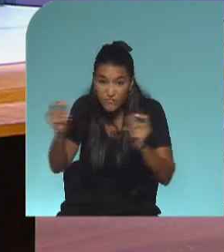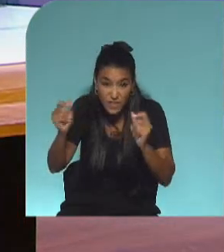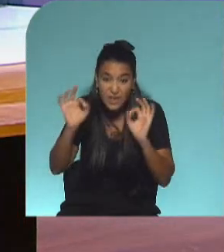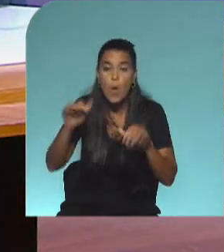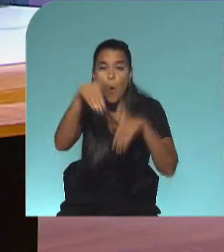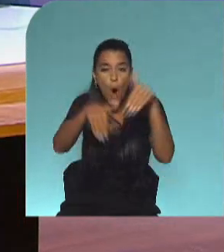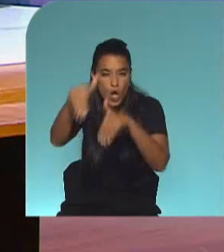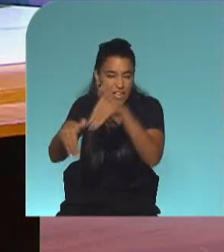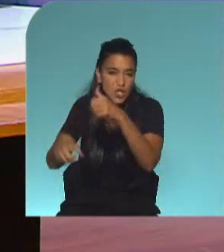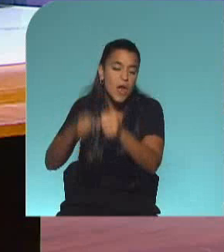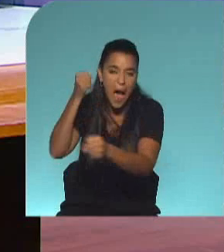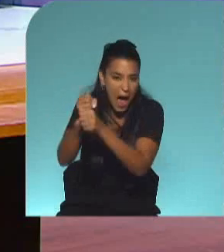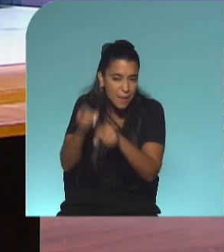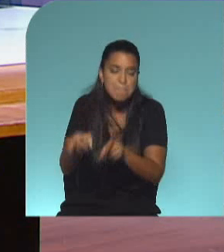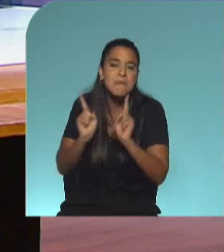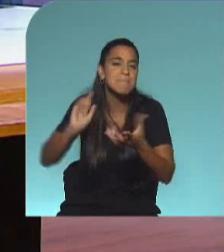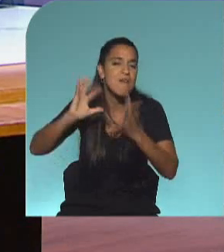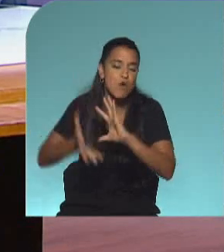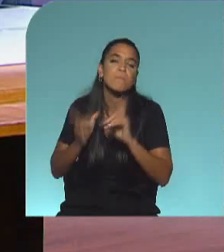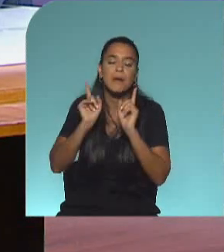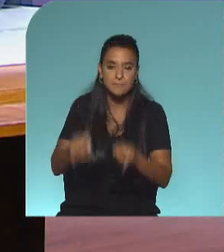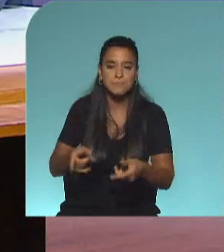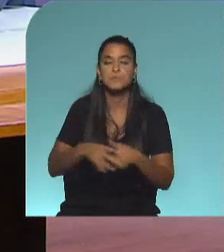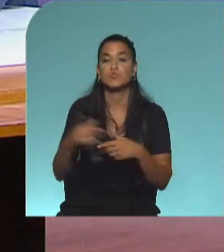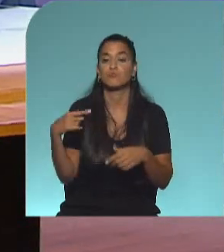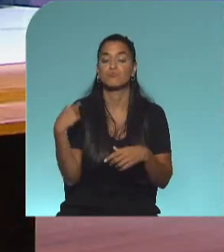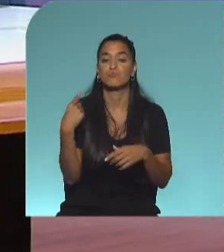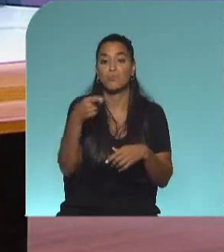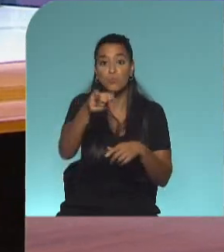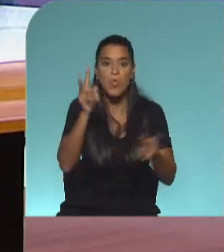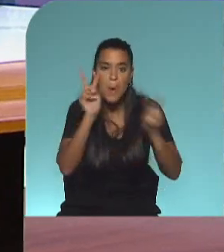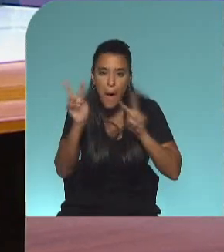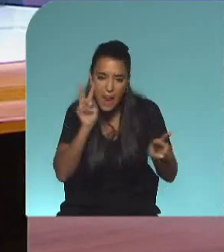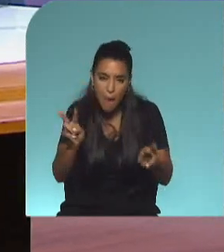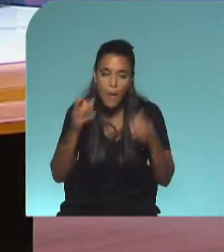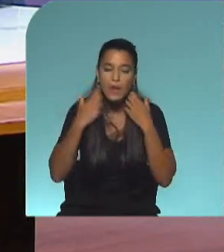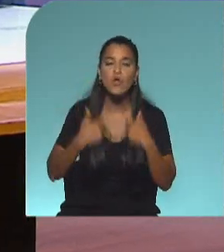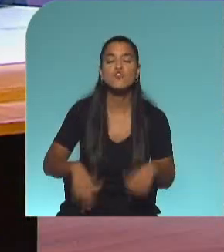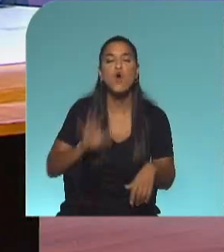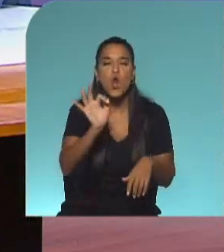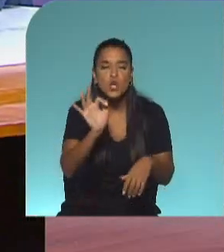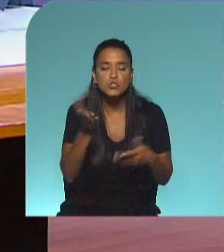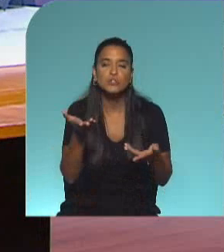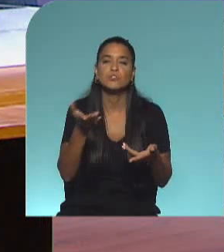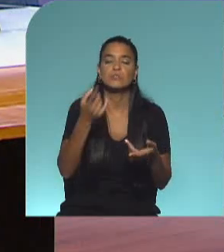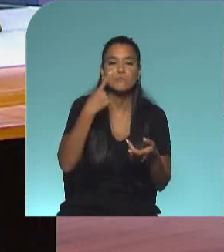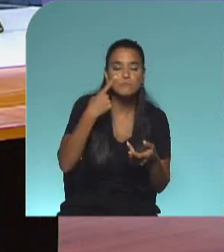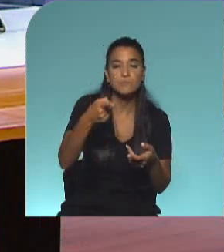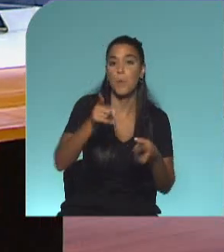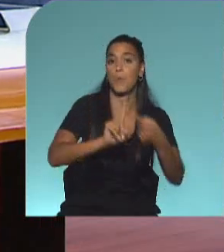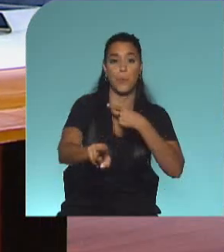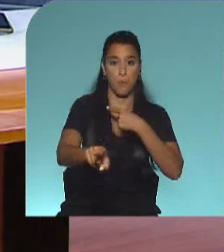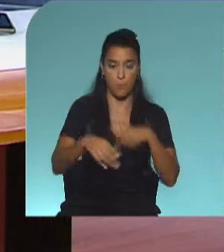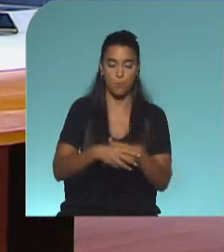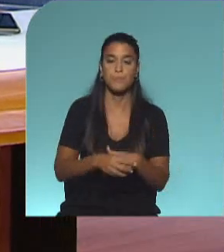haya votación, de la misma forma, ustedes estarán comunicándose y estarán conociendo todo absolutamente en vivo.